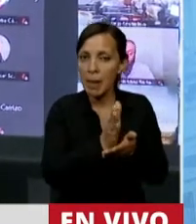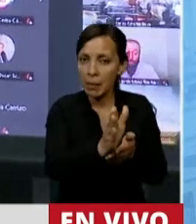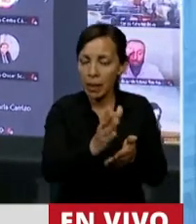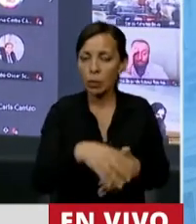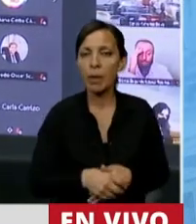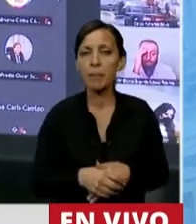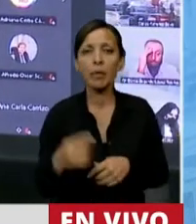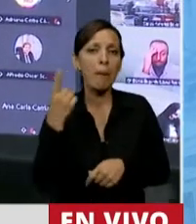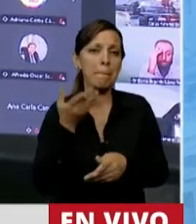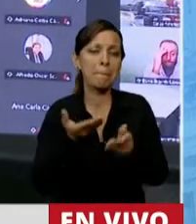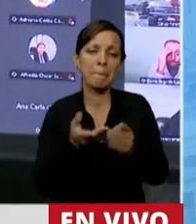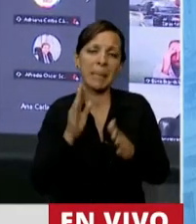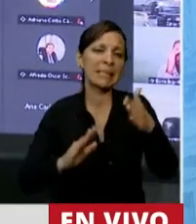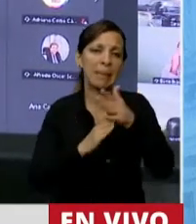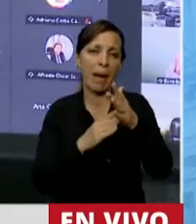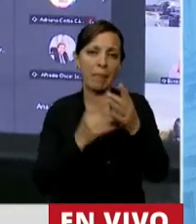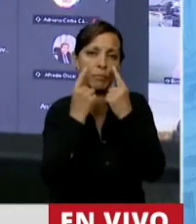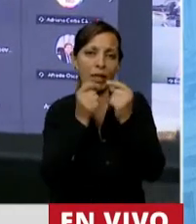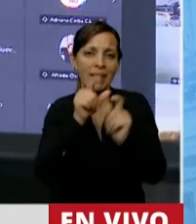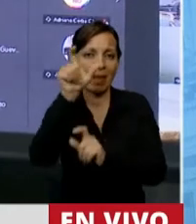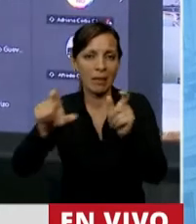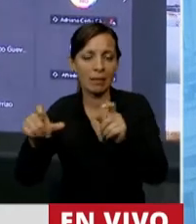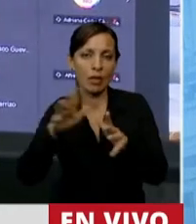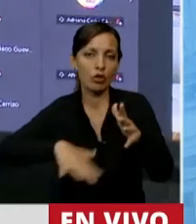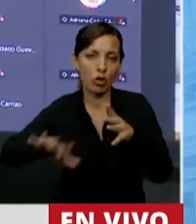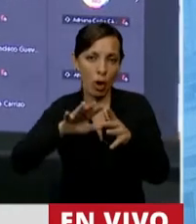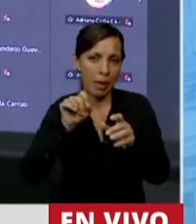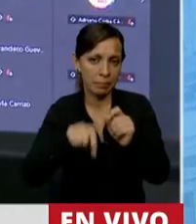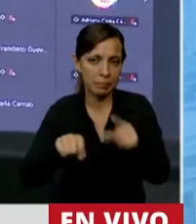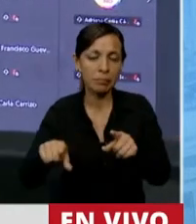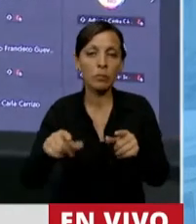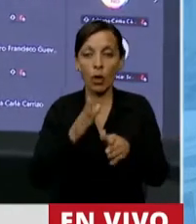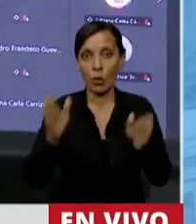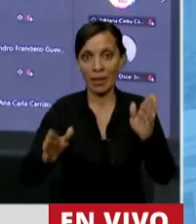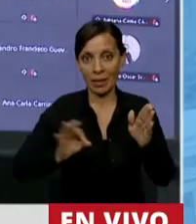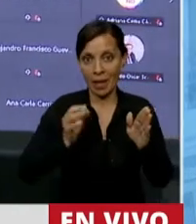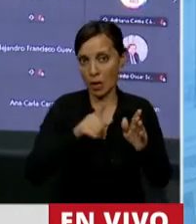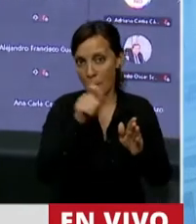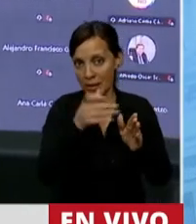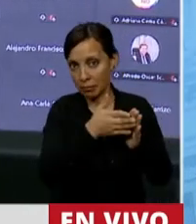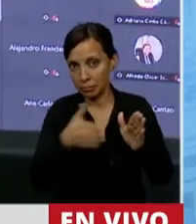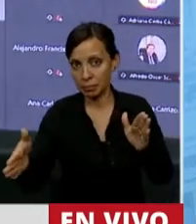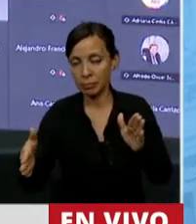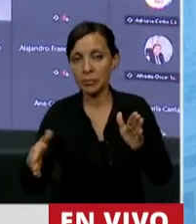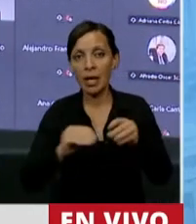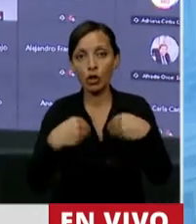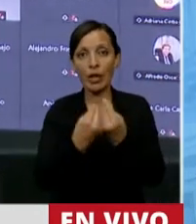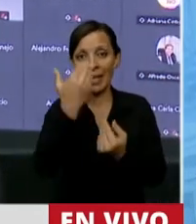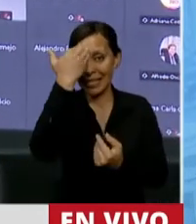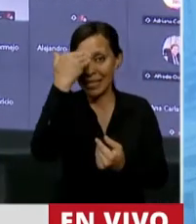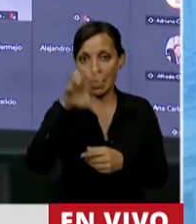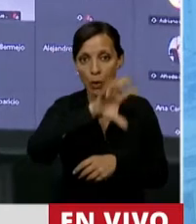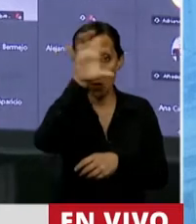principales demandas de la sociedad y de las autoridades locales este año, durante los incendios estos meses, en 15 provincias del país,